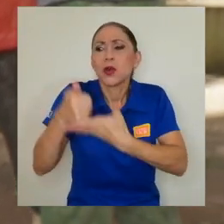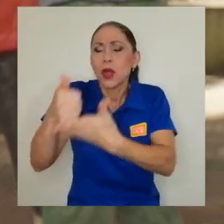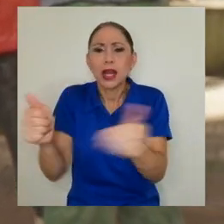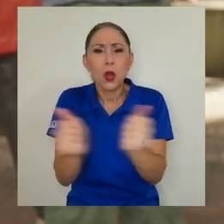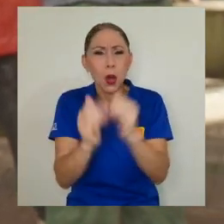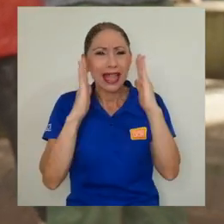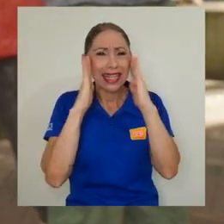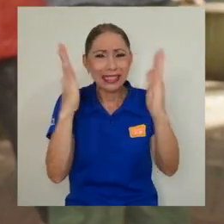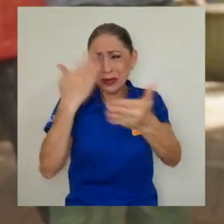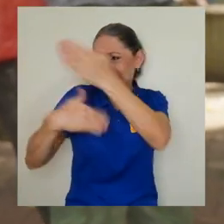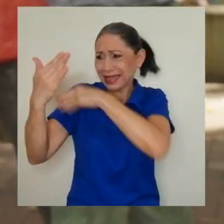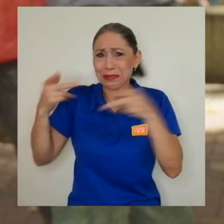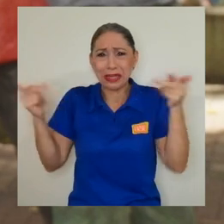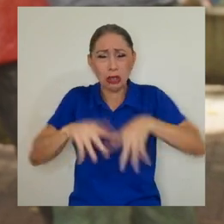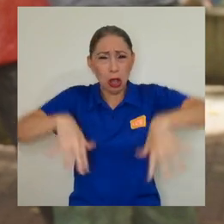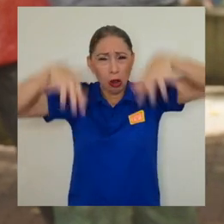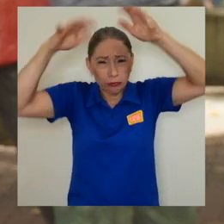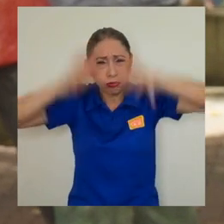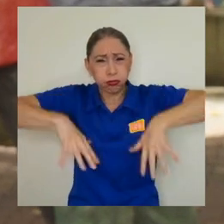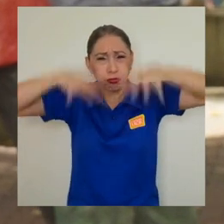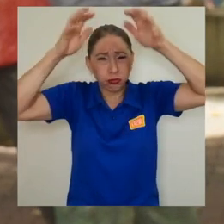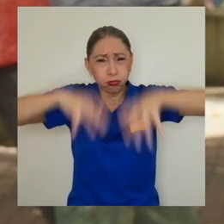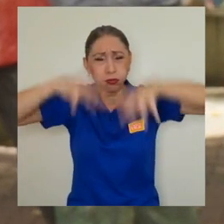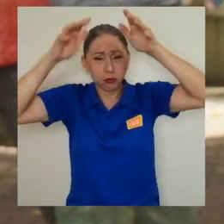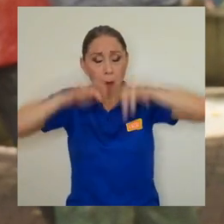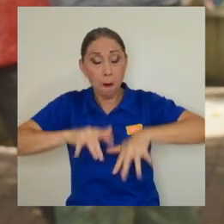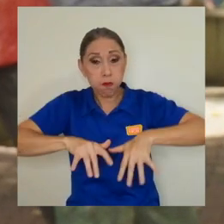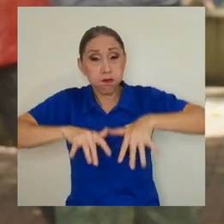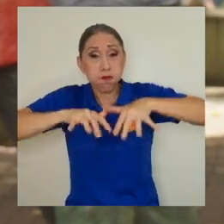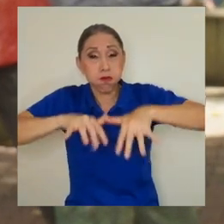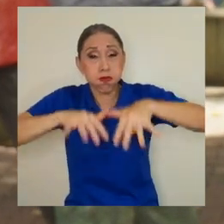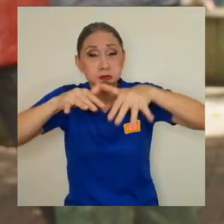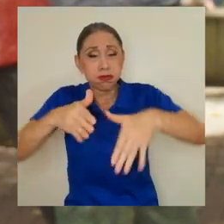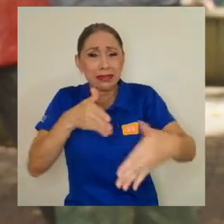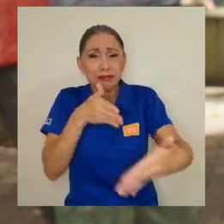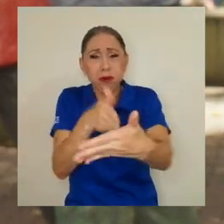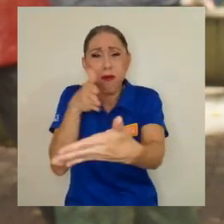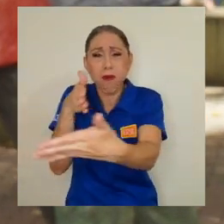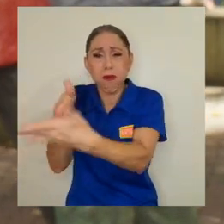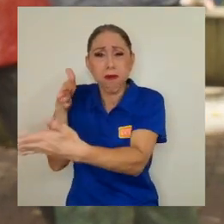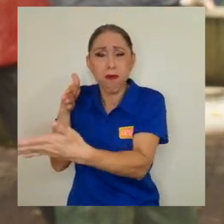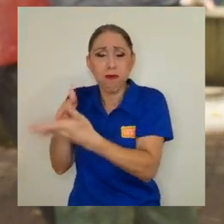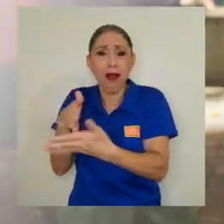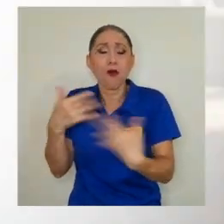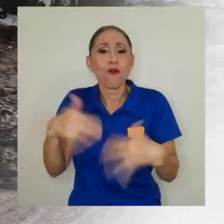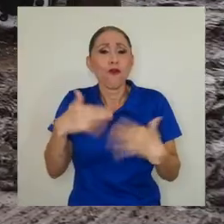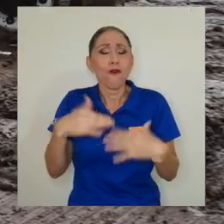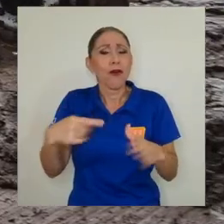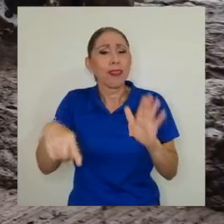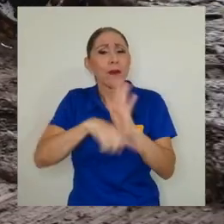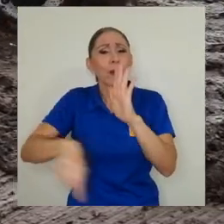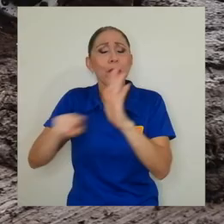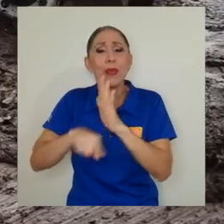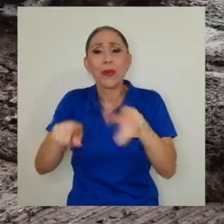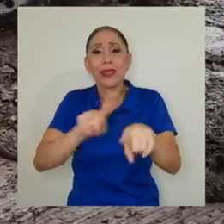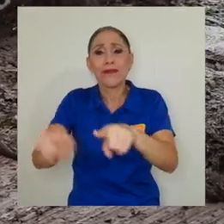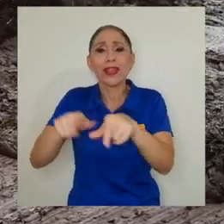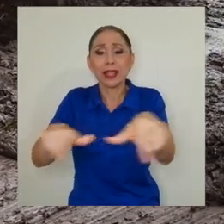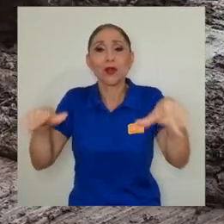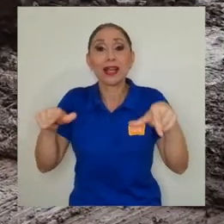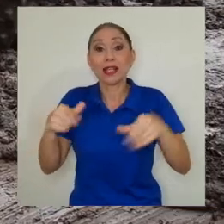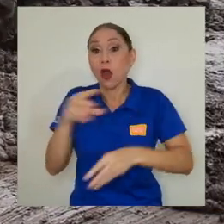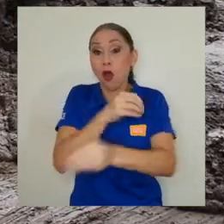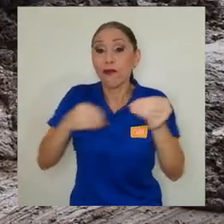devastadoras lluvias que se presentaron en los días pasados y que golpearon varias zonas del país. La Oficina de Servicios